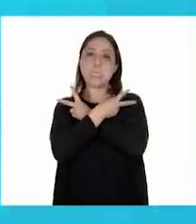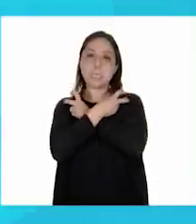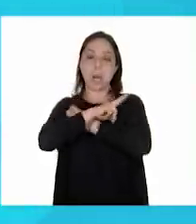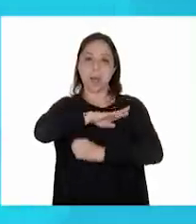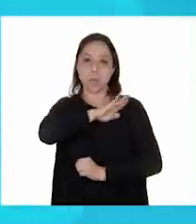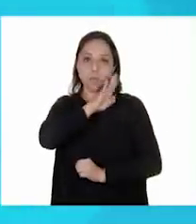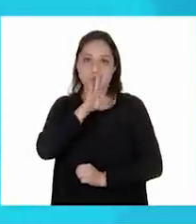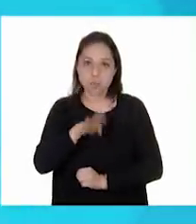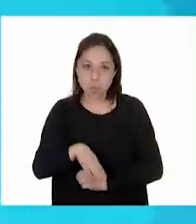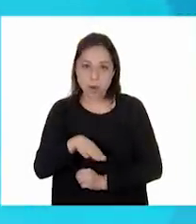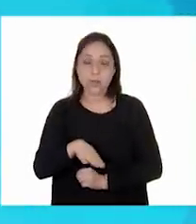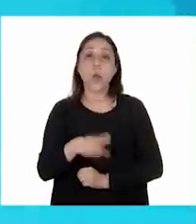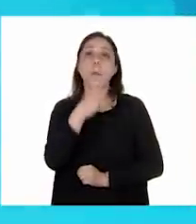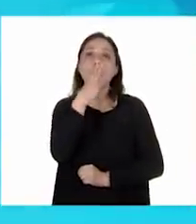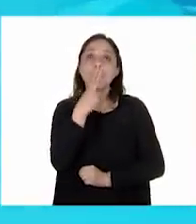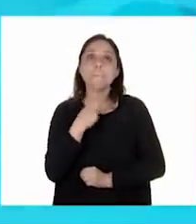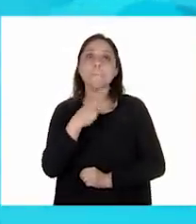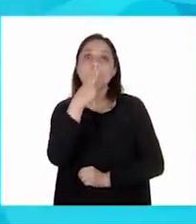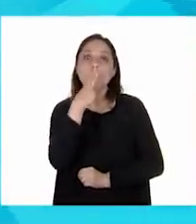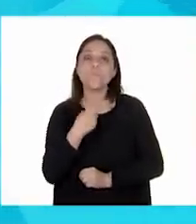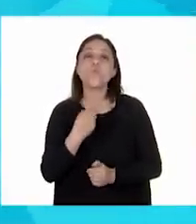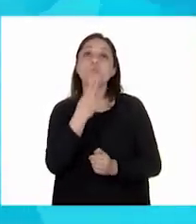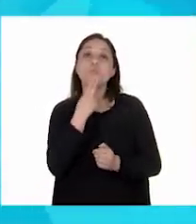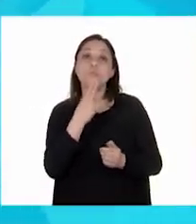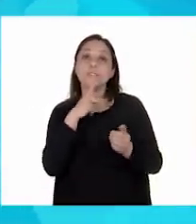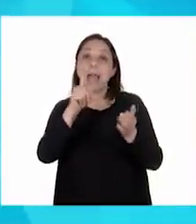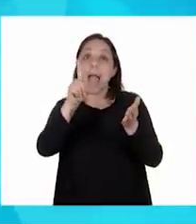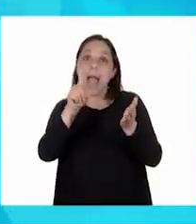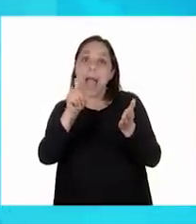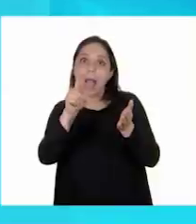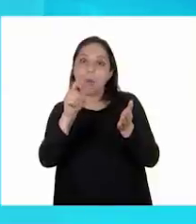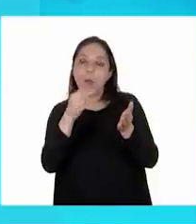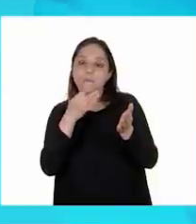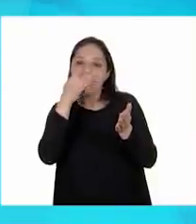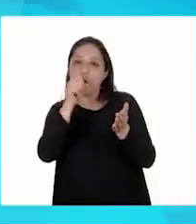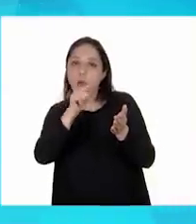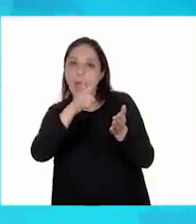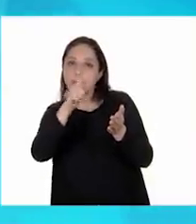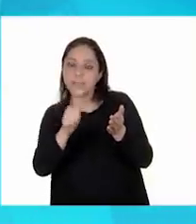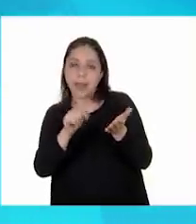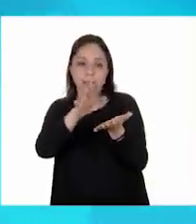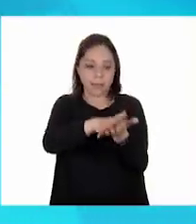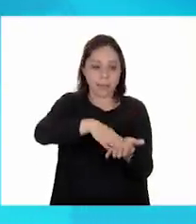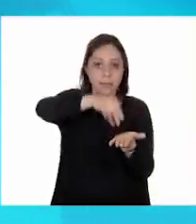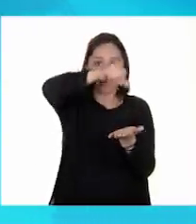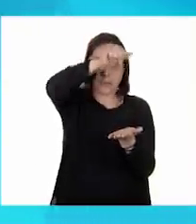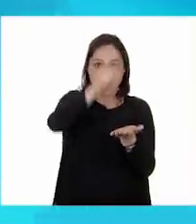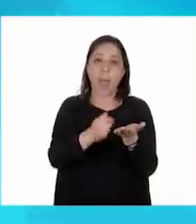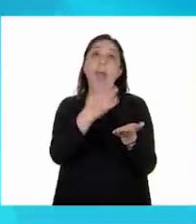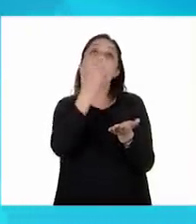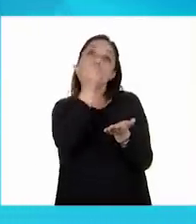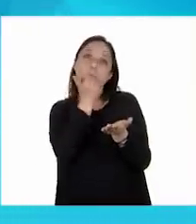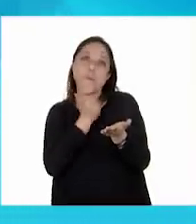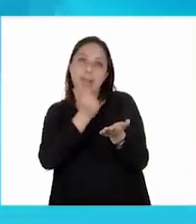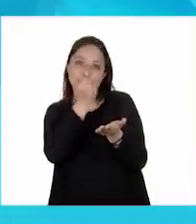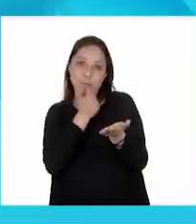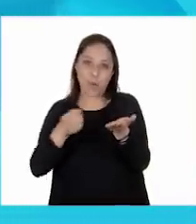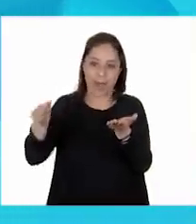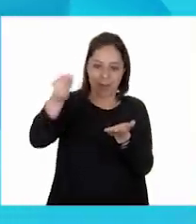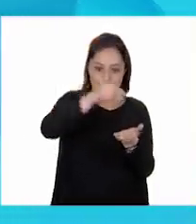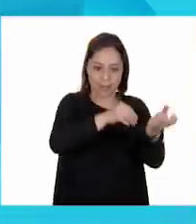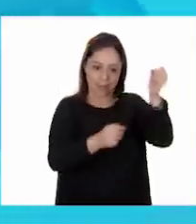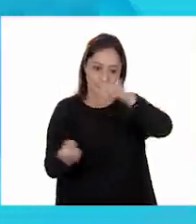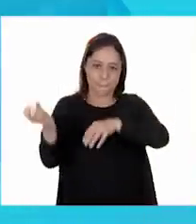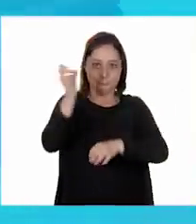dulce que se elabora con agua de azar, harina y azúcar. El día de muertos se hace este